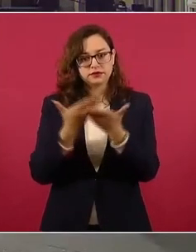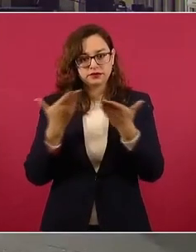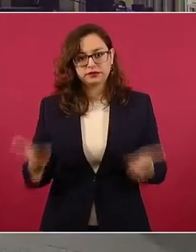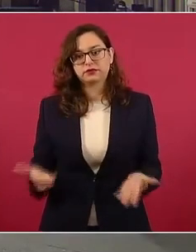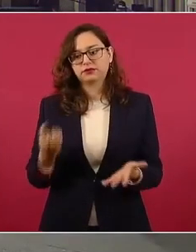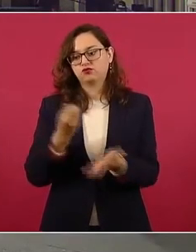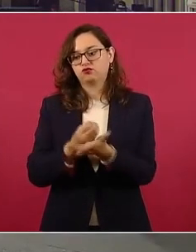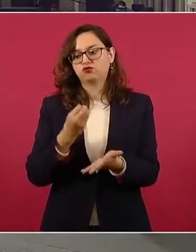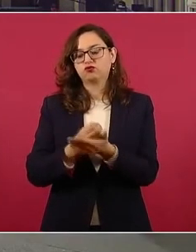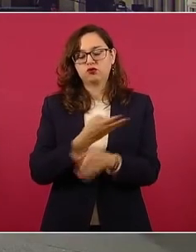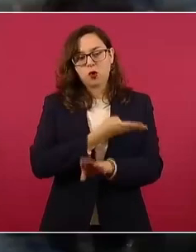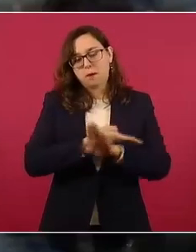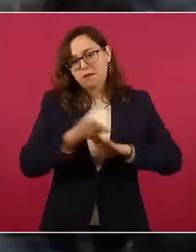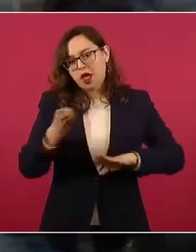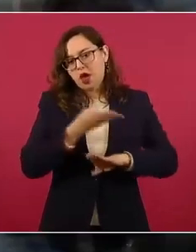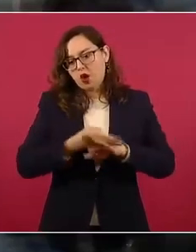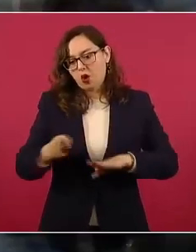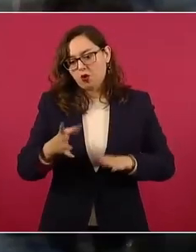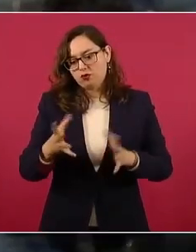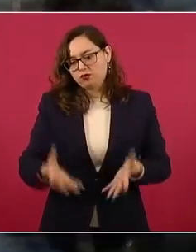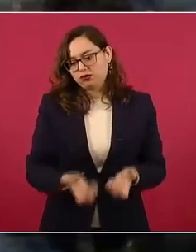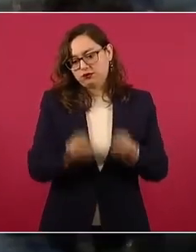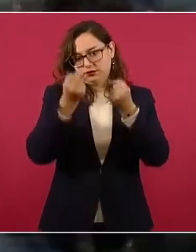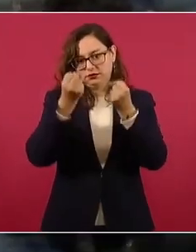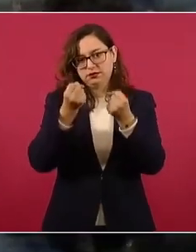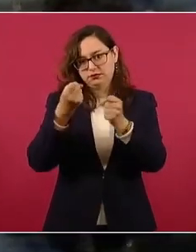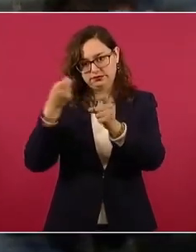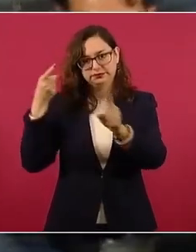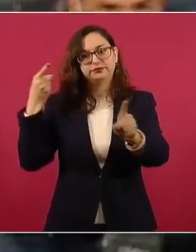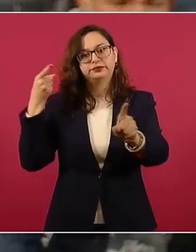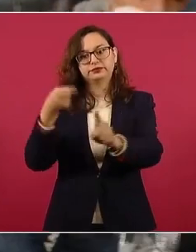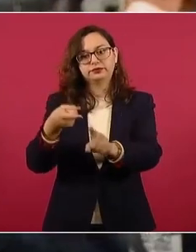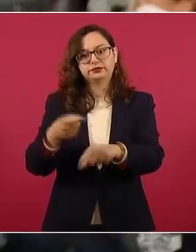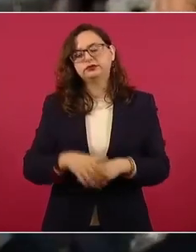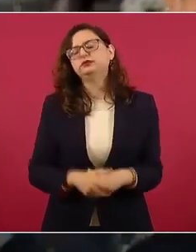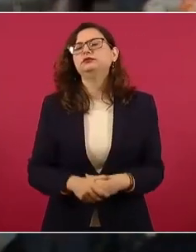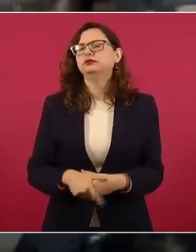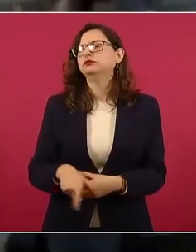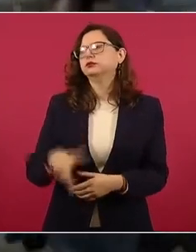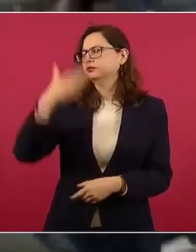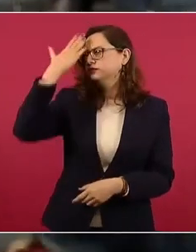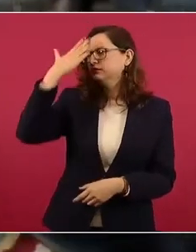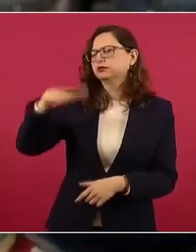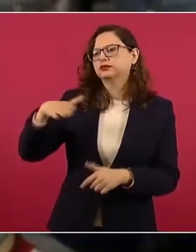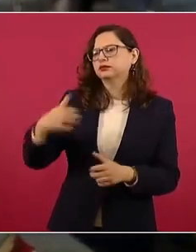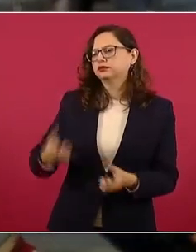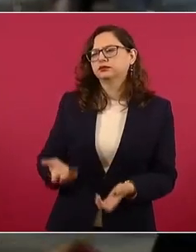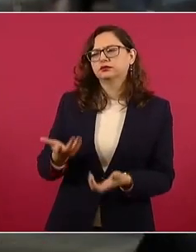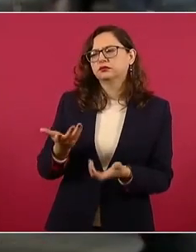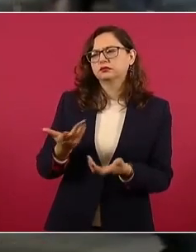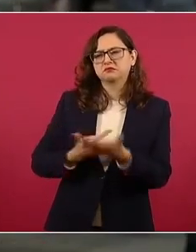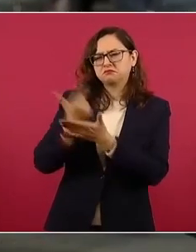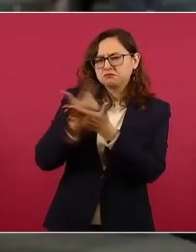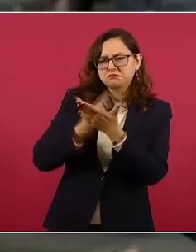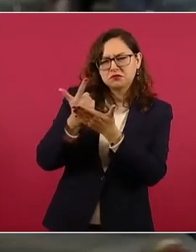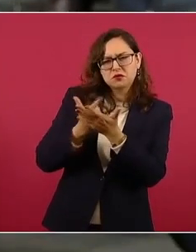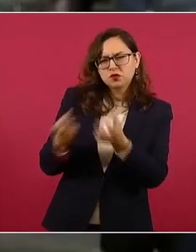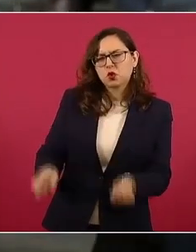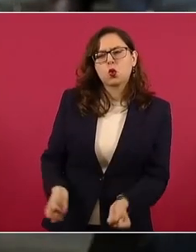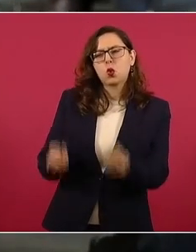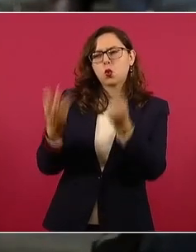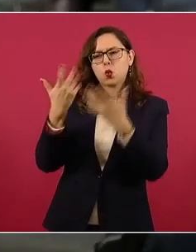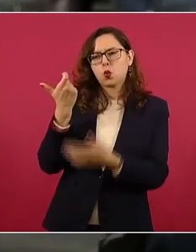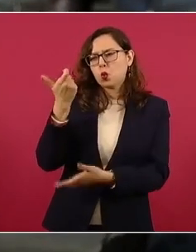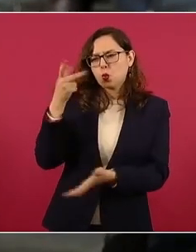¿Se tiene previsto ganancias? Bueno, si ya estimaron las ganancias para el Estado con esta empresa de